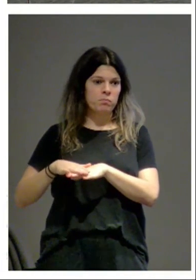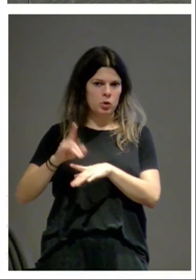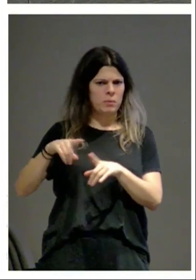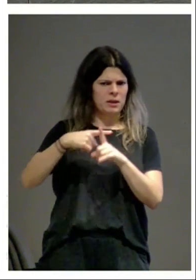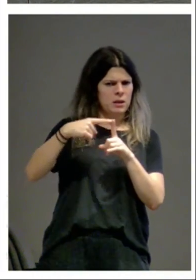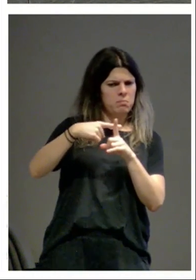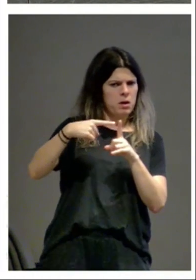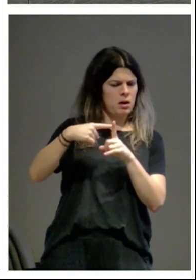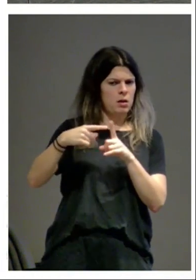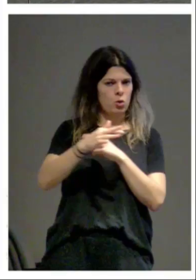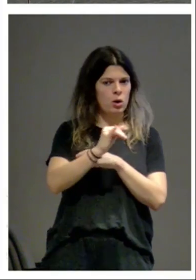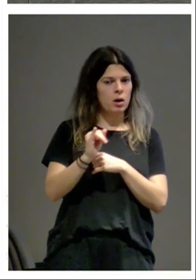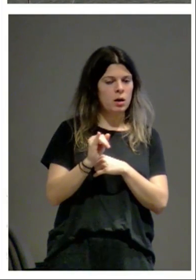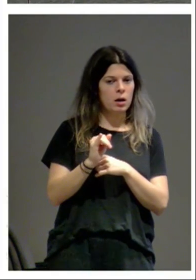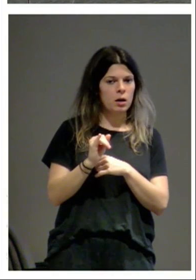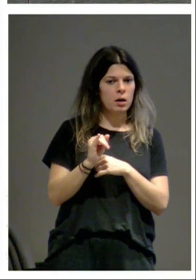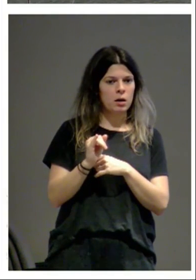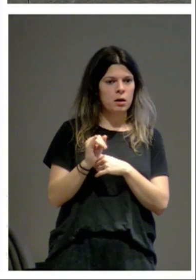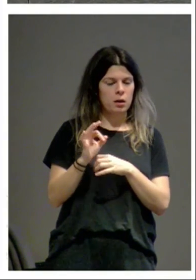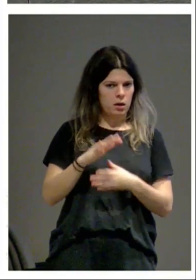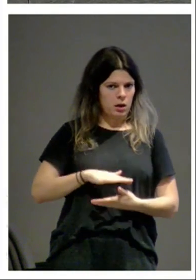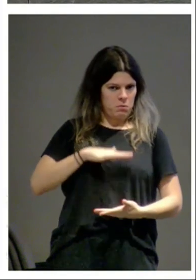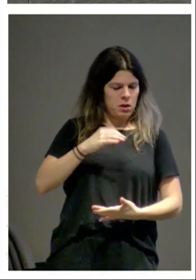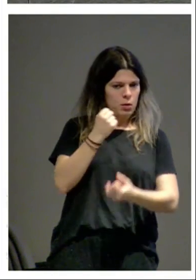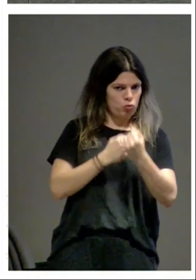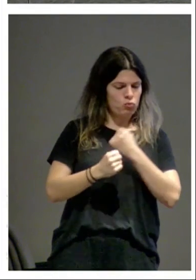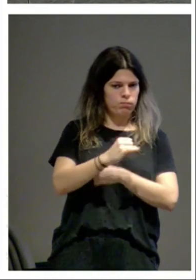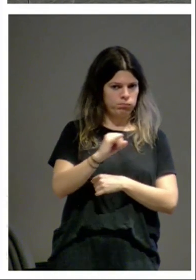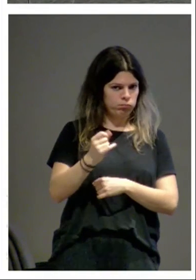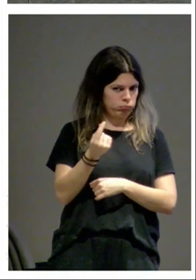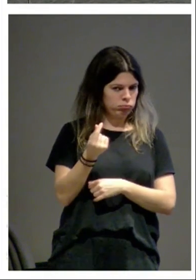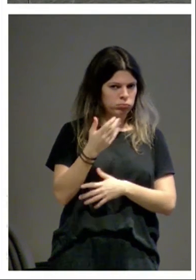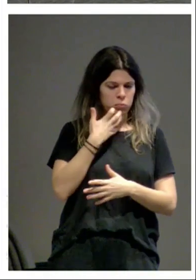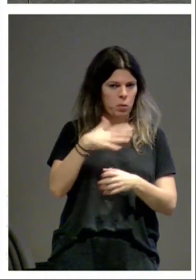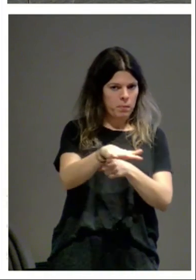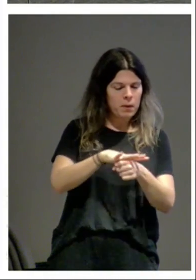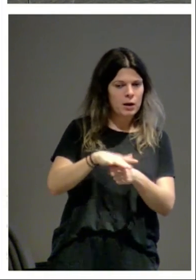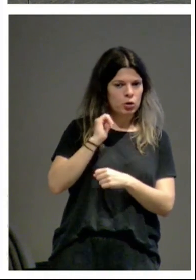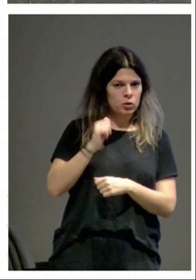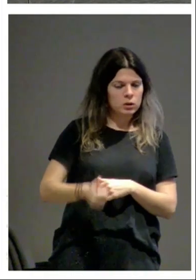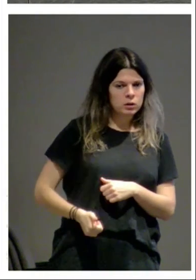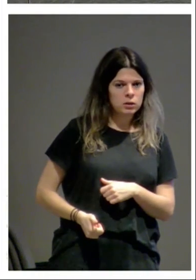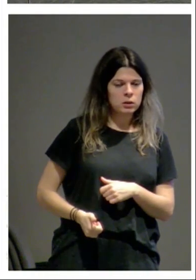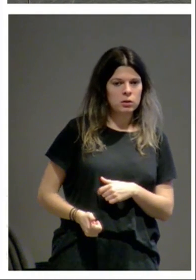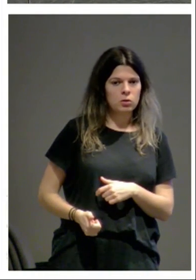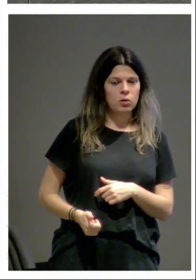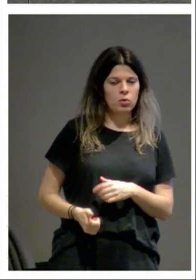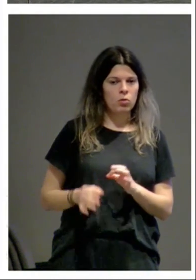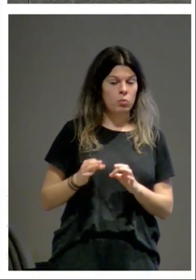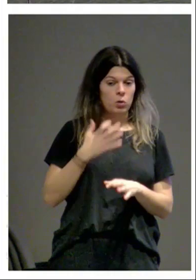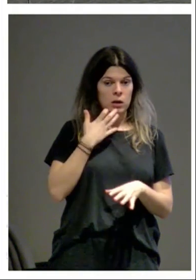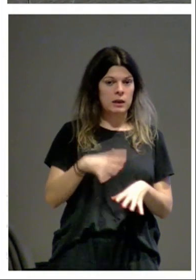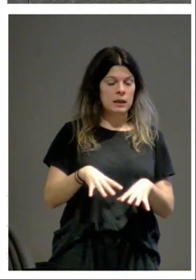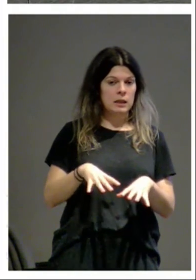intermedios que tenían capacidad económica un barrio rico como era la iglesia románica